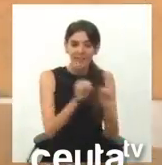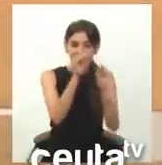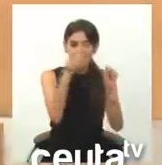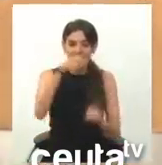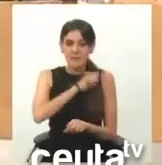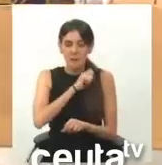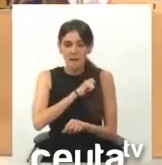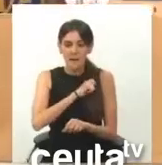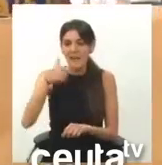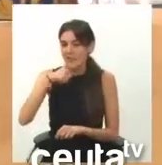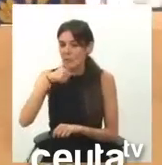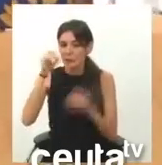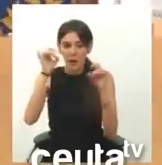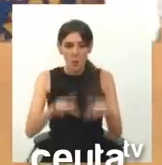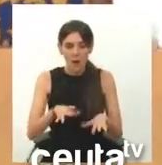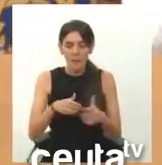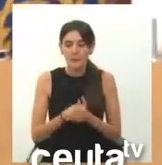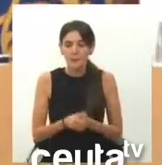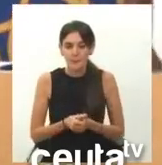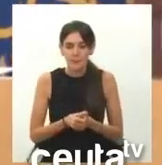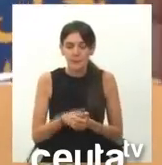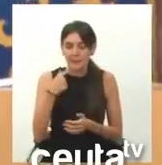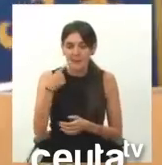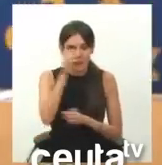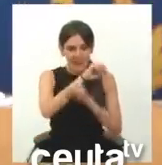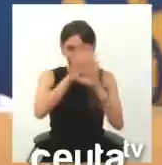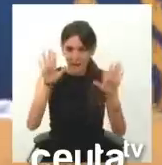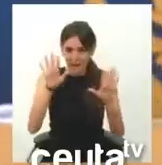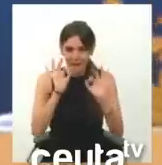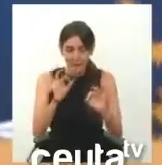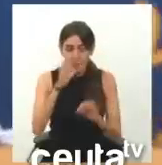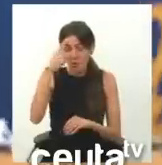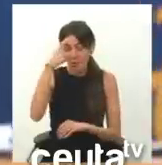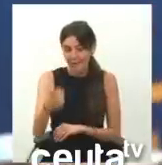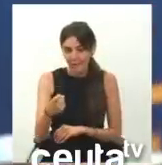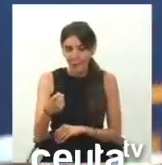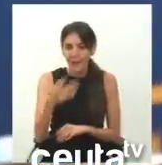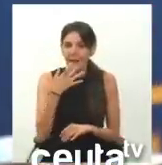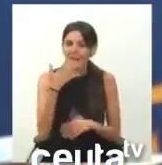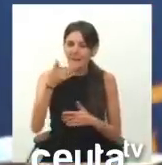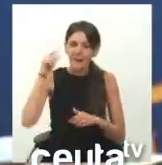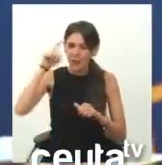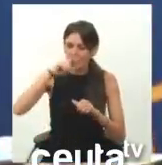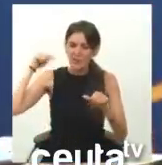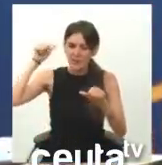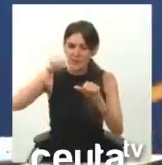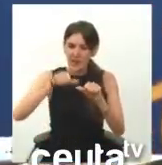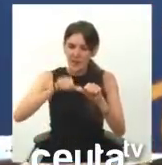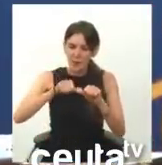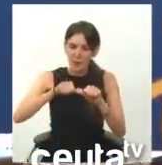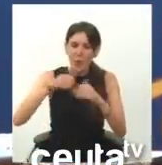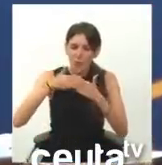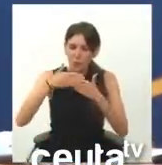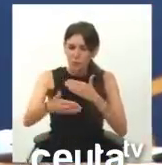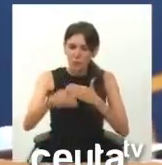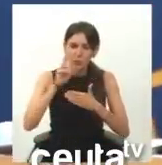que defender a Ceuta. Eso que le queda a usted claro. Yo supongo que con los años podrá usted llegar